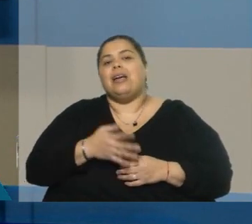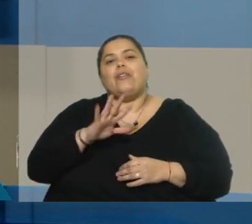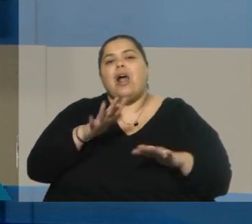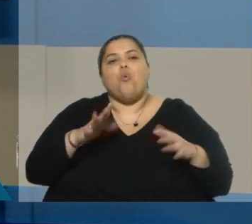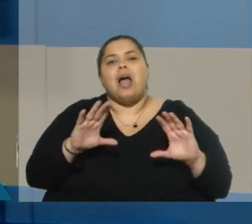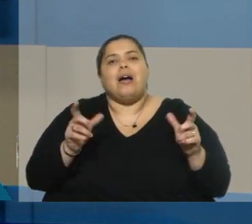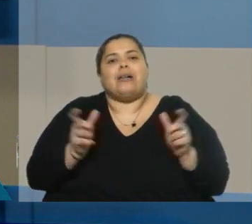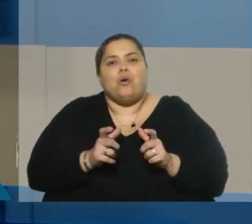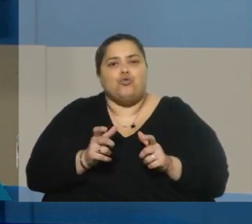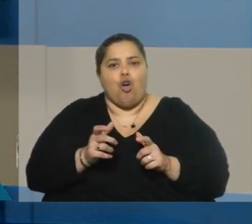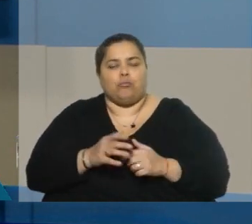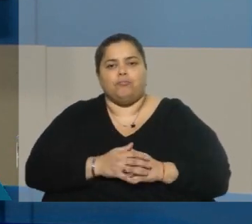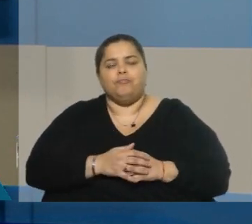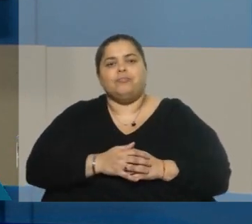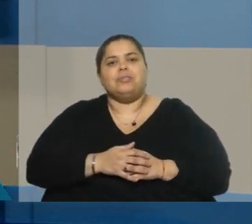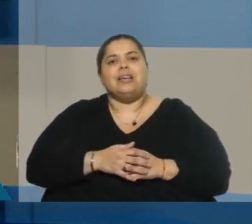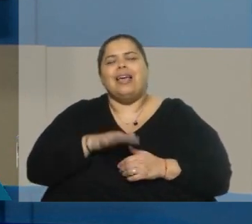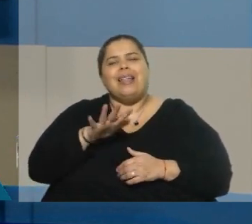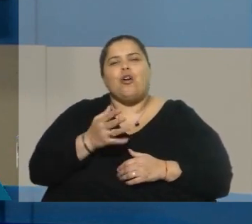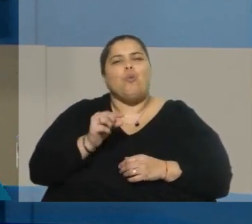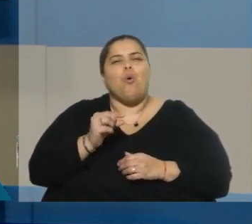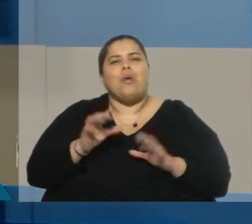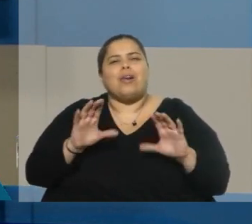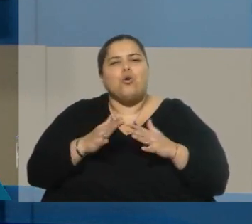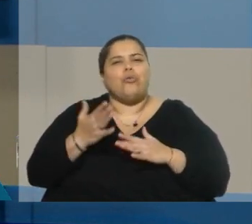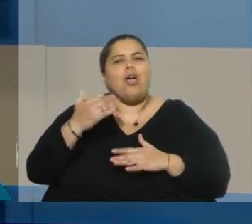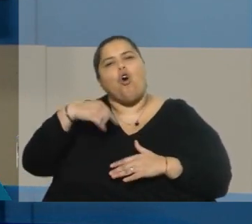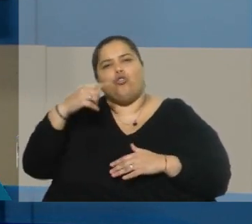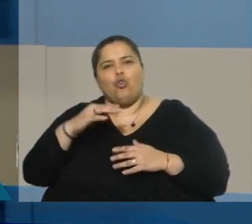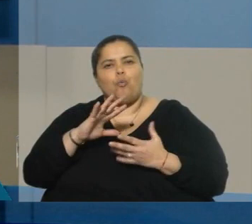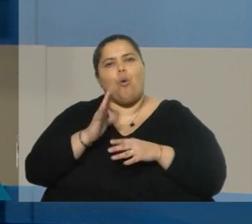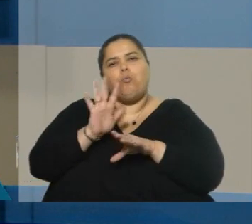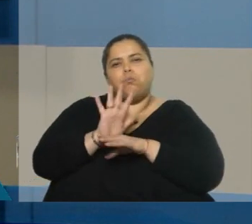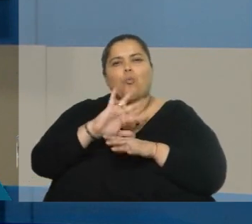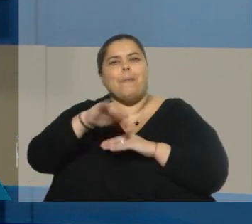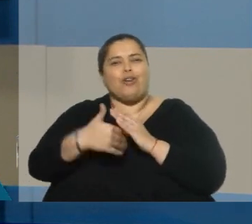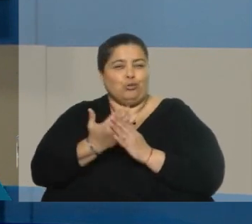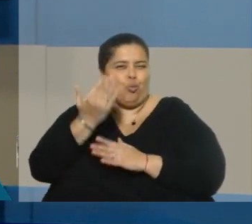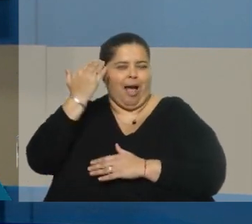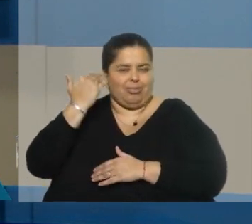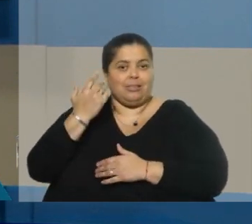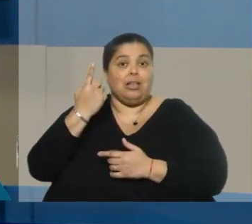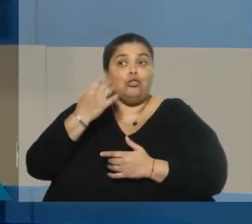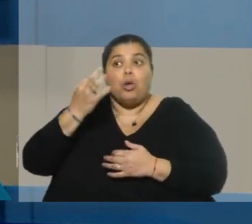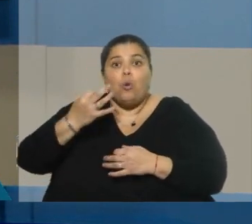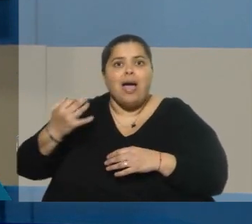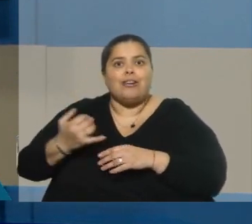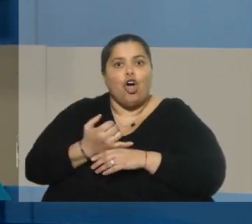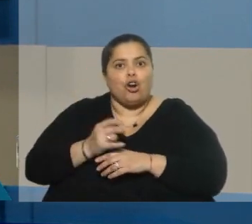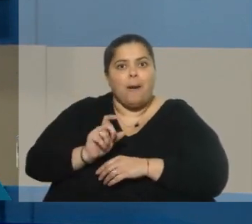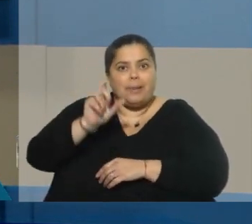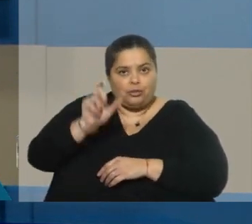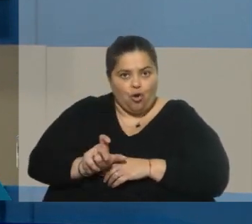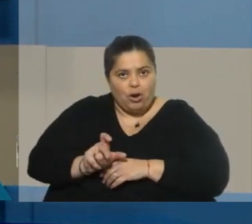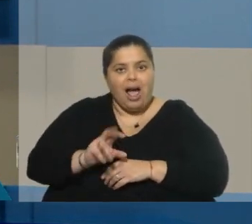de Urupagol, Uruguay-Paraguay-Bolivia, un antecedente del Mercosur. Y bueno, y se dio esa fatalidad de que hubo un error de persona, Juan Carlos Raffo